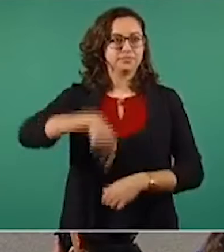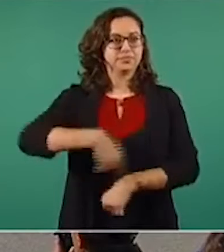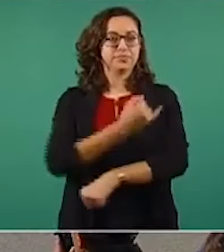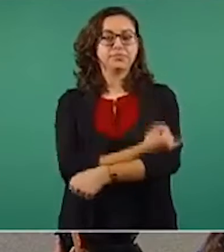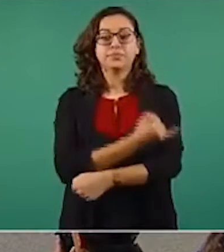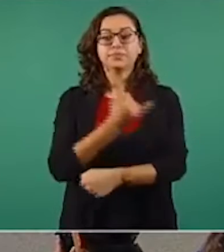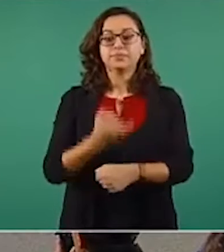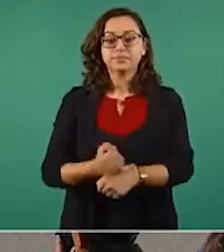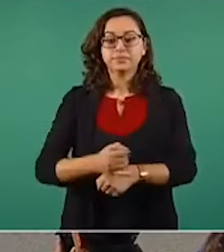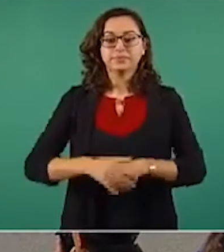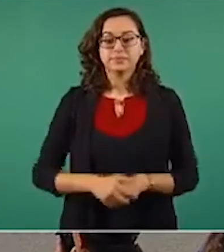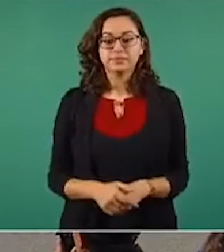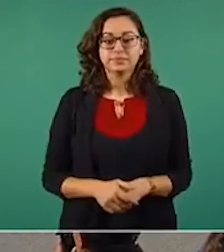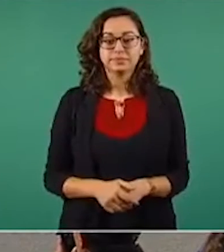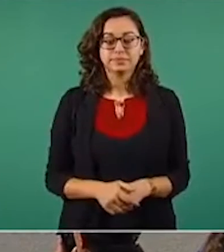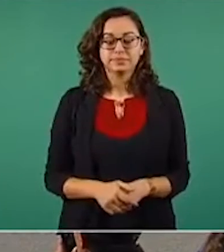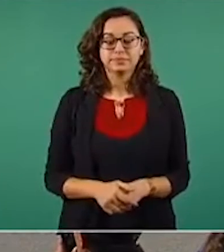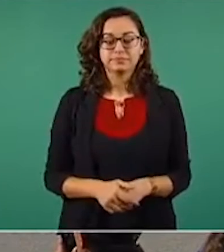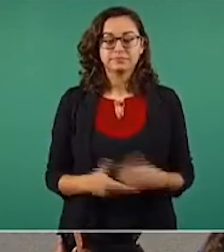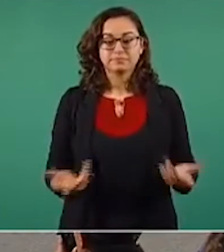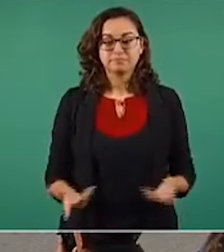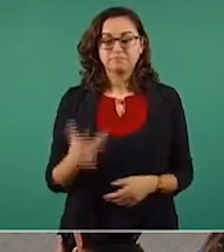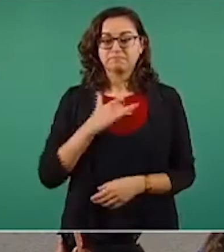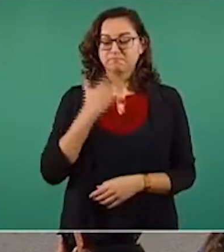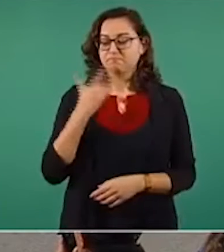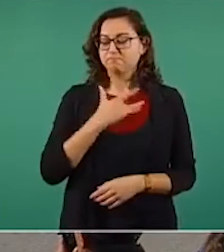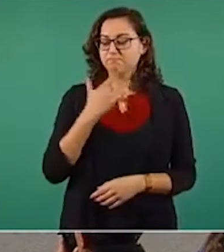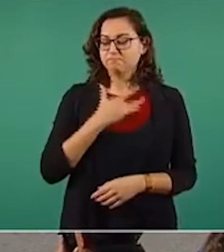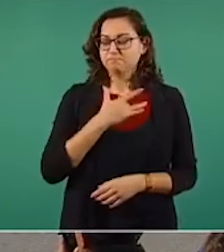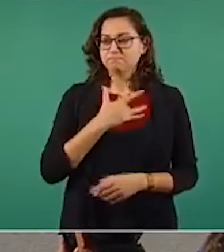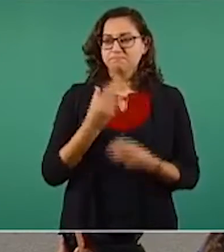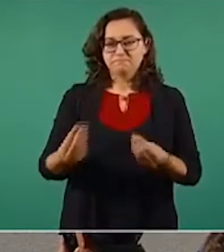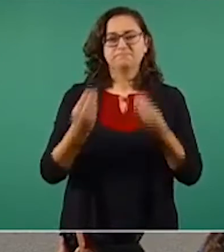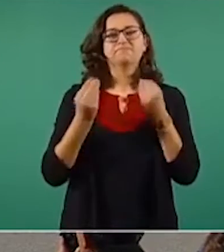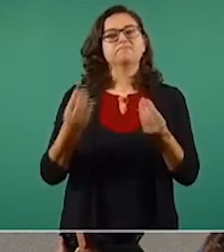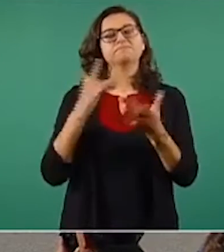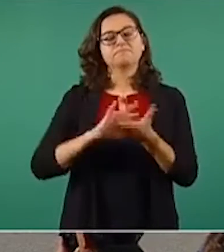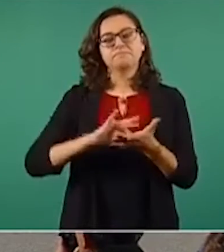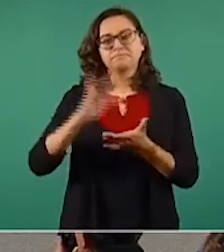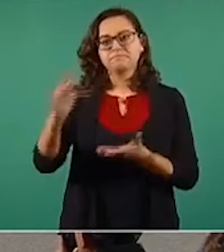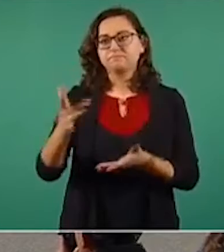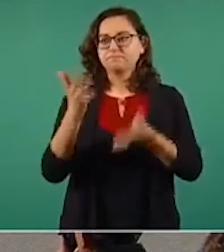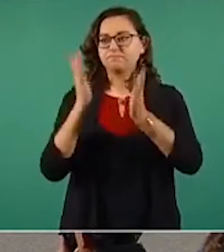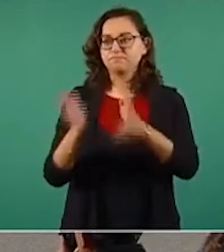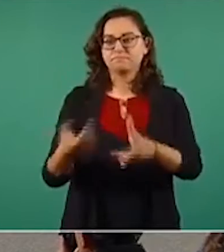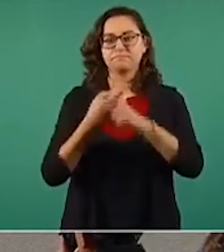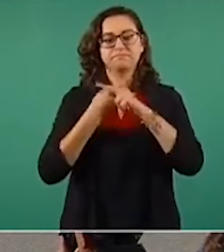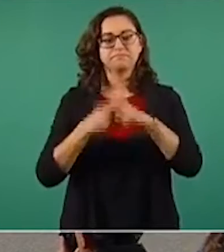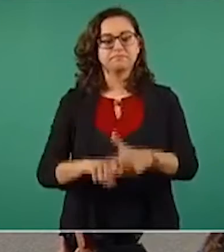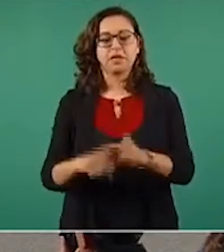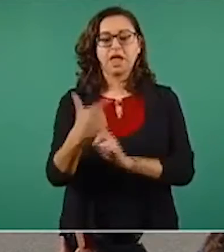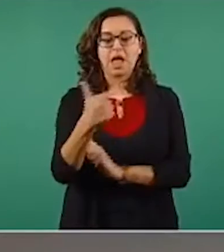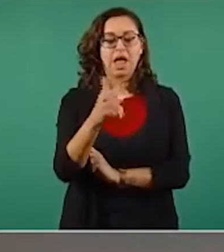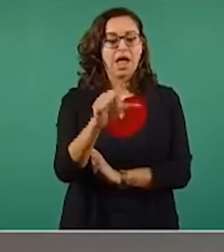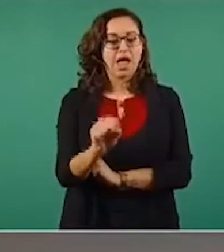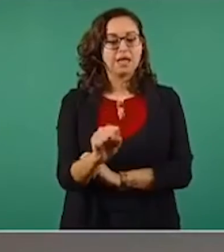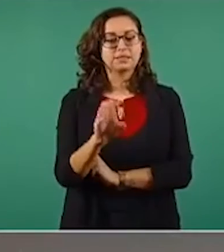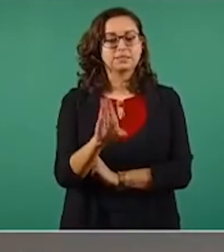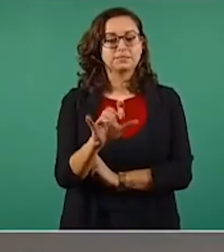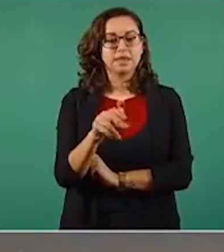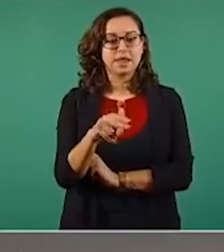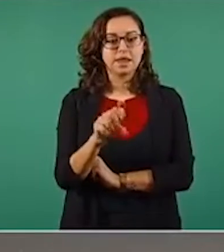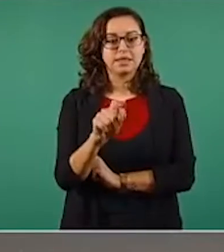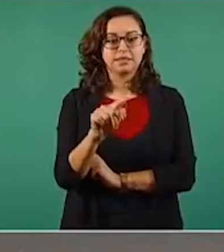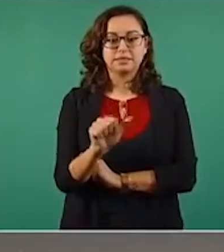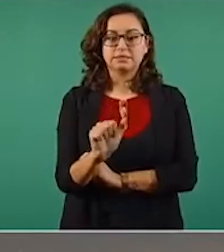Queremos agradecerle la entrada del programa Gas Bienestar aquí en Iztapalapa, que es